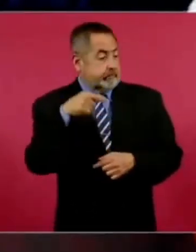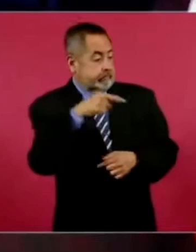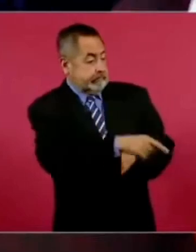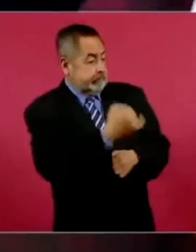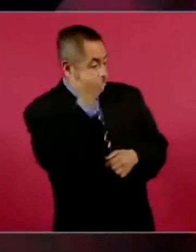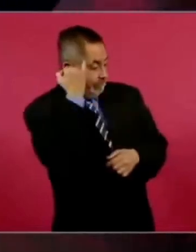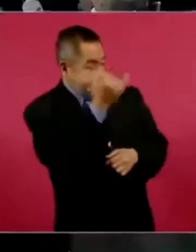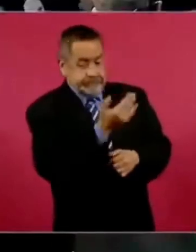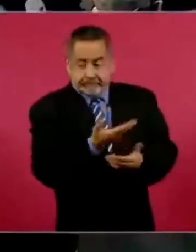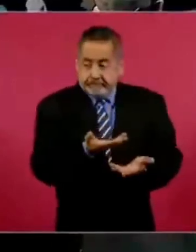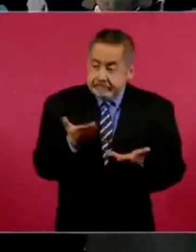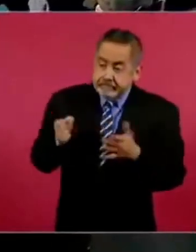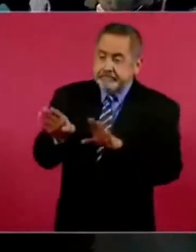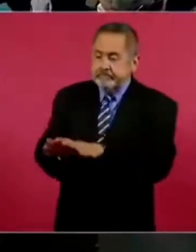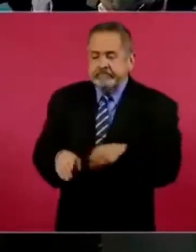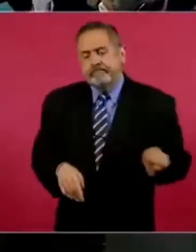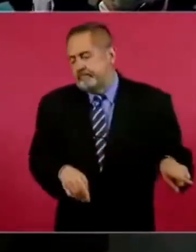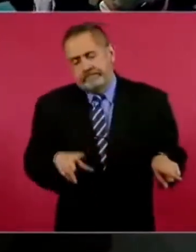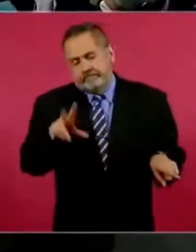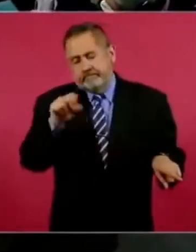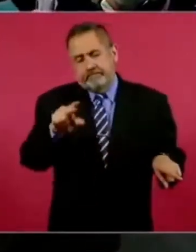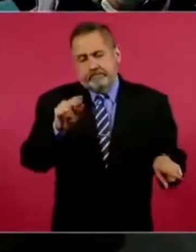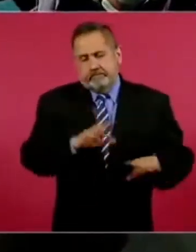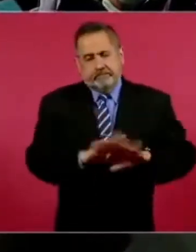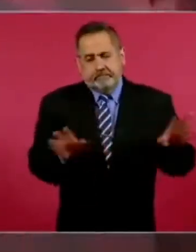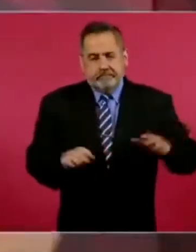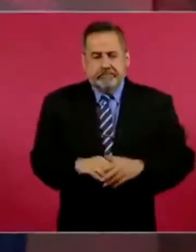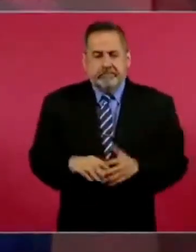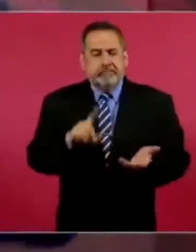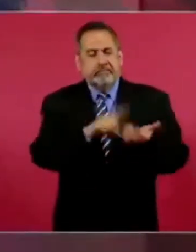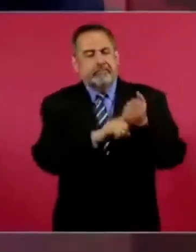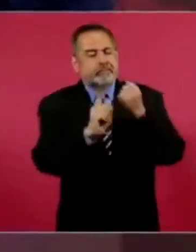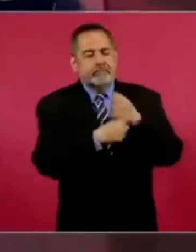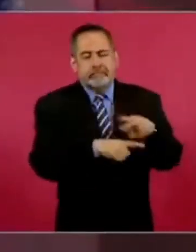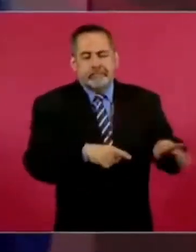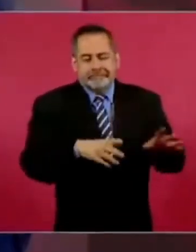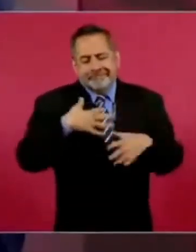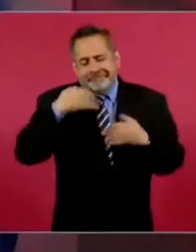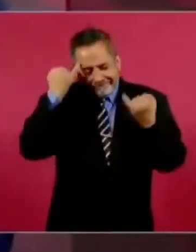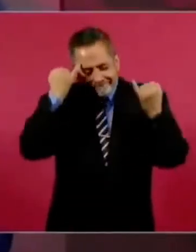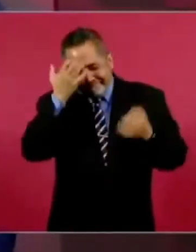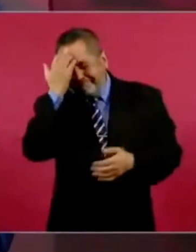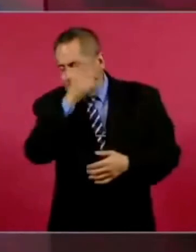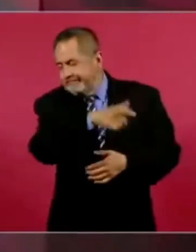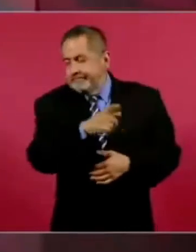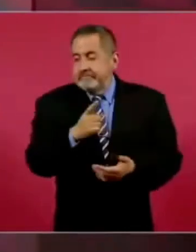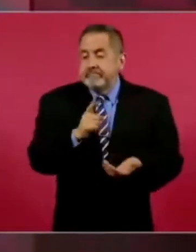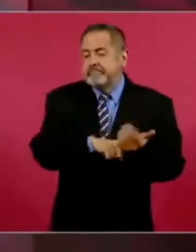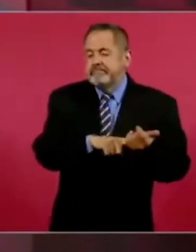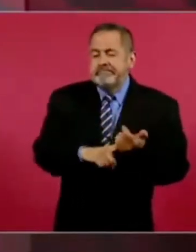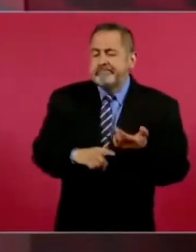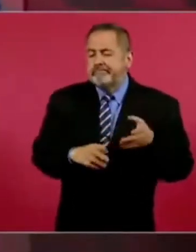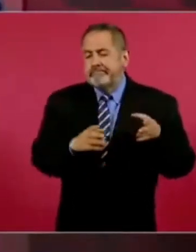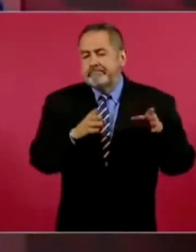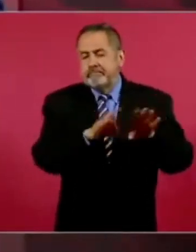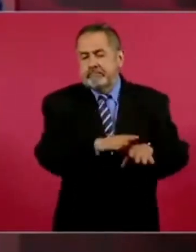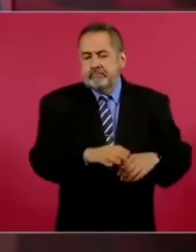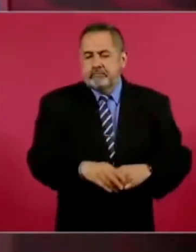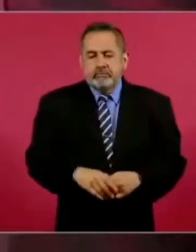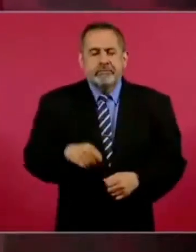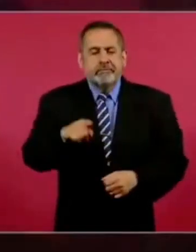los conservadores. No sé quién está ahí. No Bueno, ya me los imagino. Los que están así.